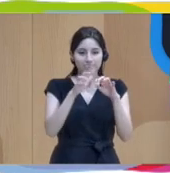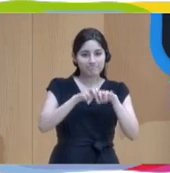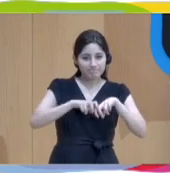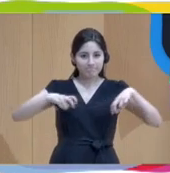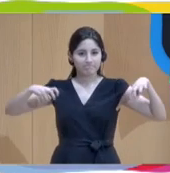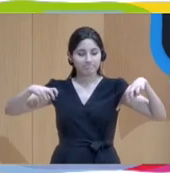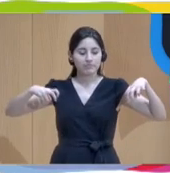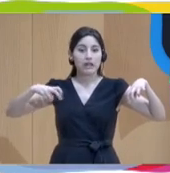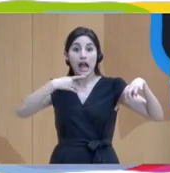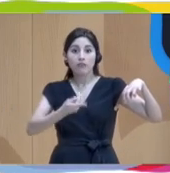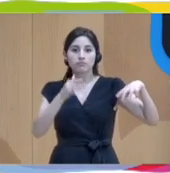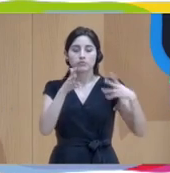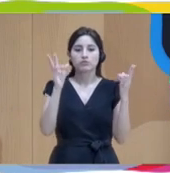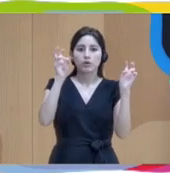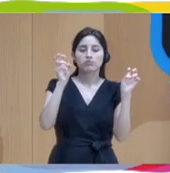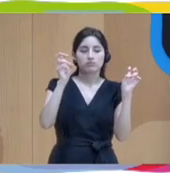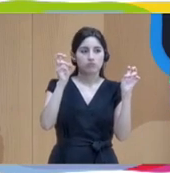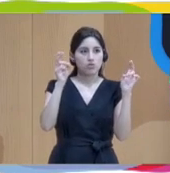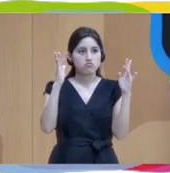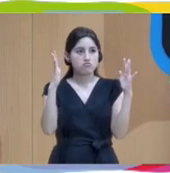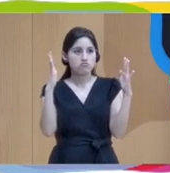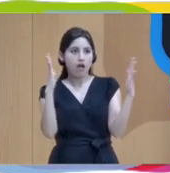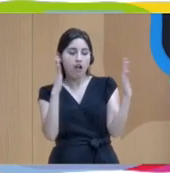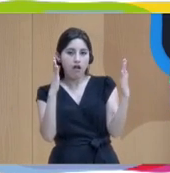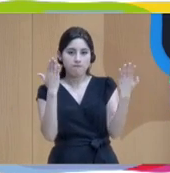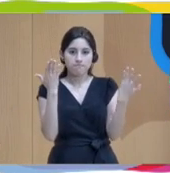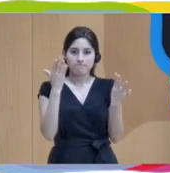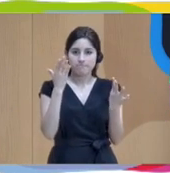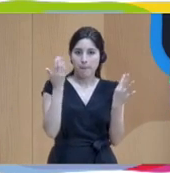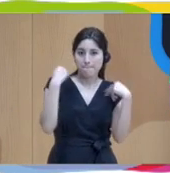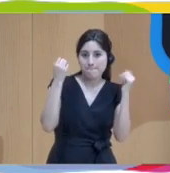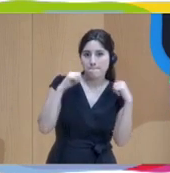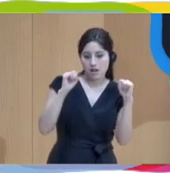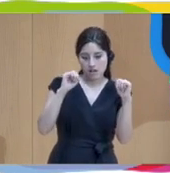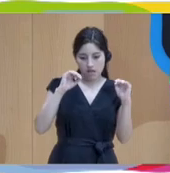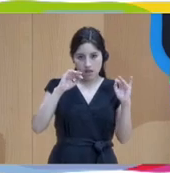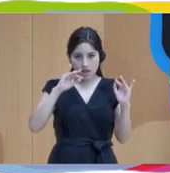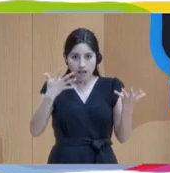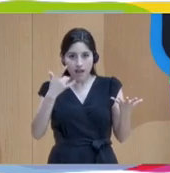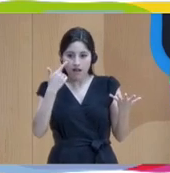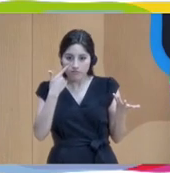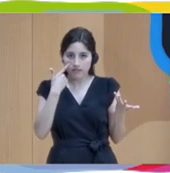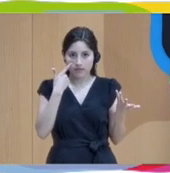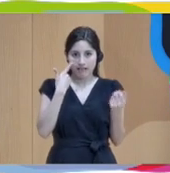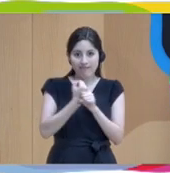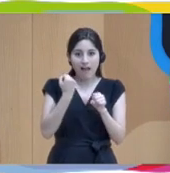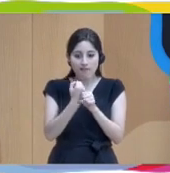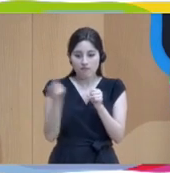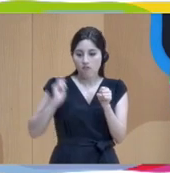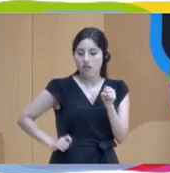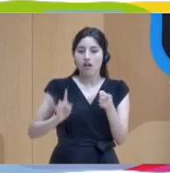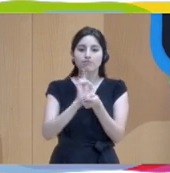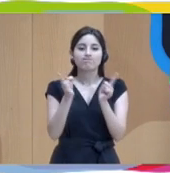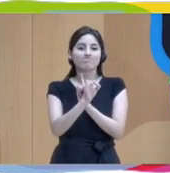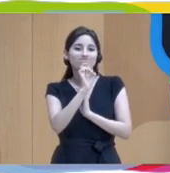cuestiones prácticas, de estrategias reales para mejorar la praxis profesional. Y para ello tenemos aquí